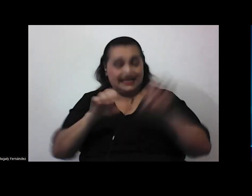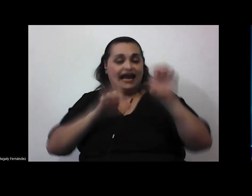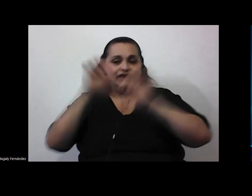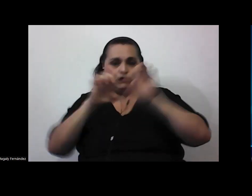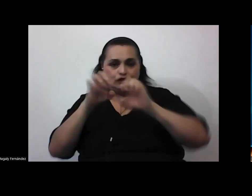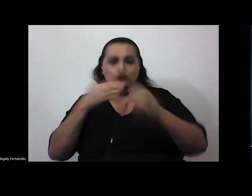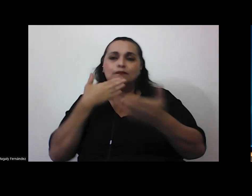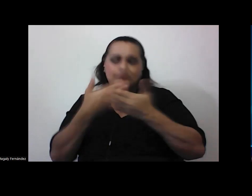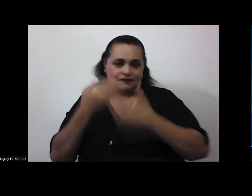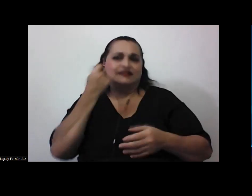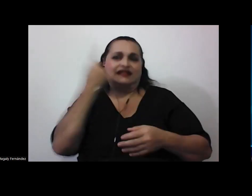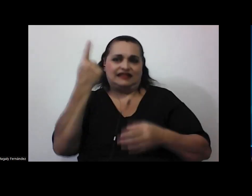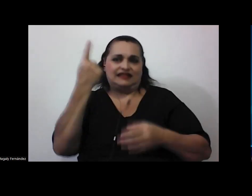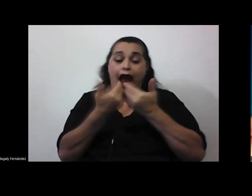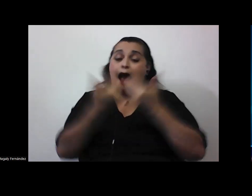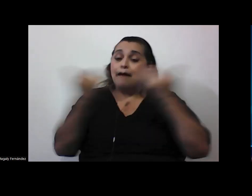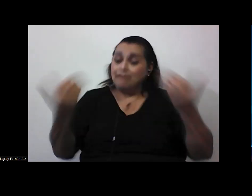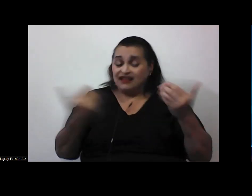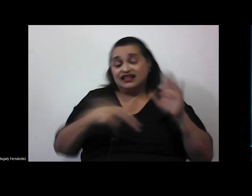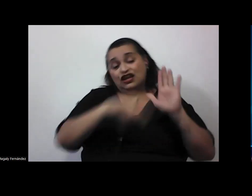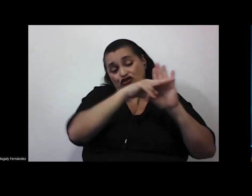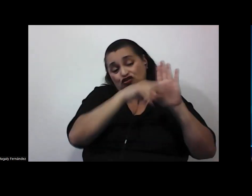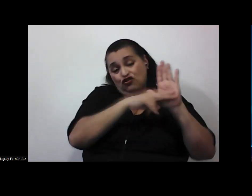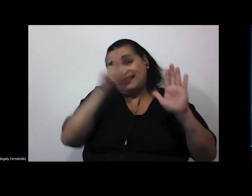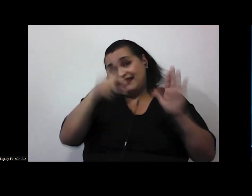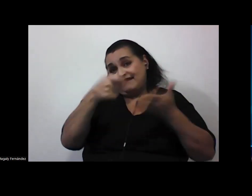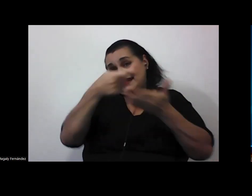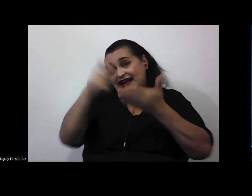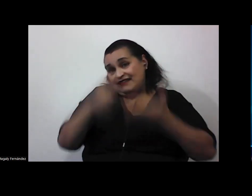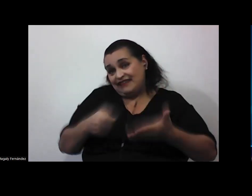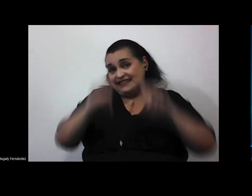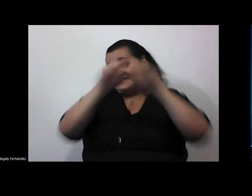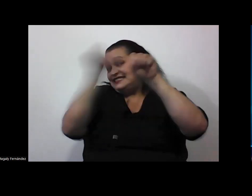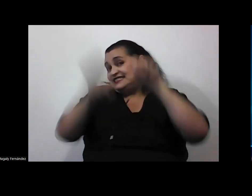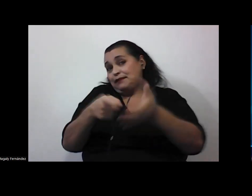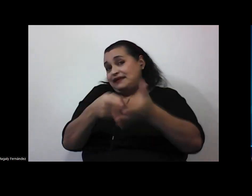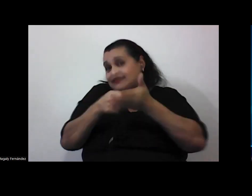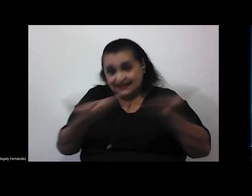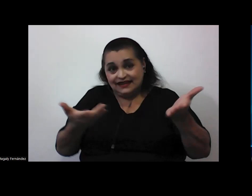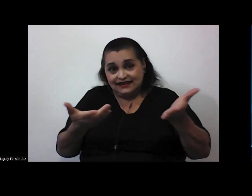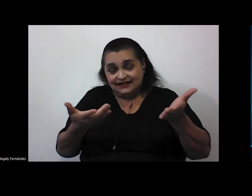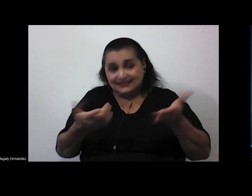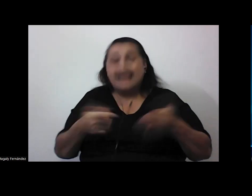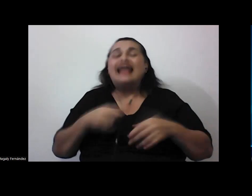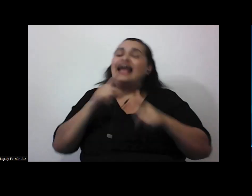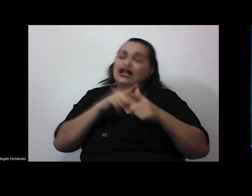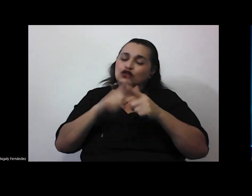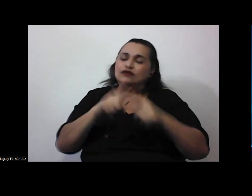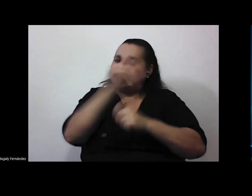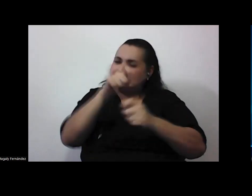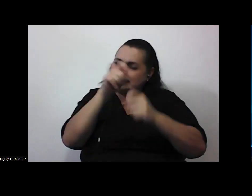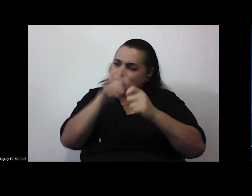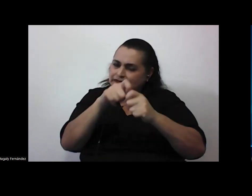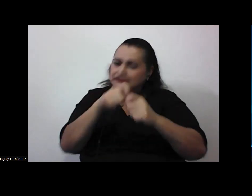y aparte hay que poner una nota porque hay que calificar porque el sistema lo reclama bueno se trata de explicitar y de acordar estas cuestiones con los